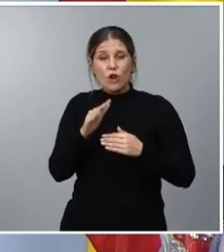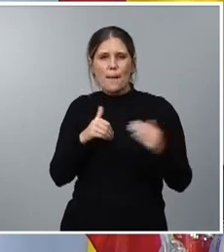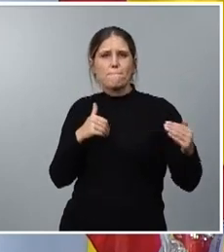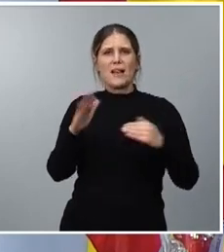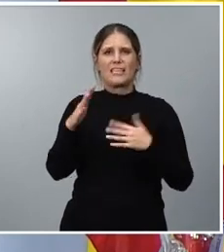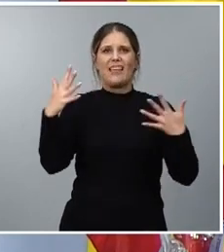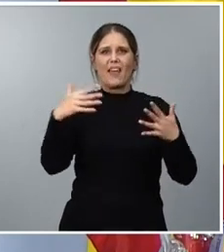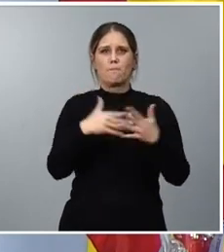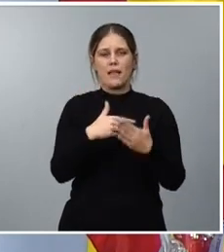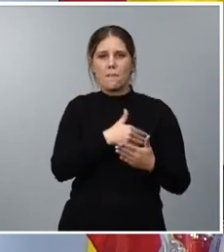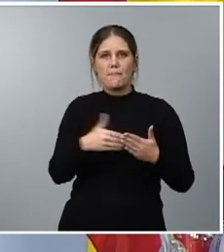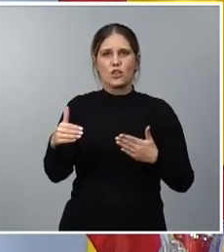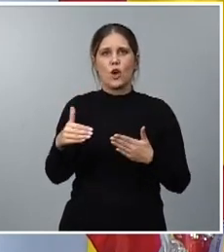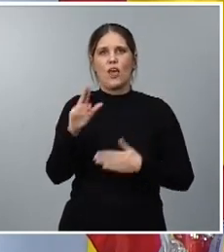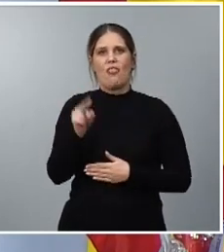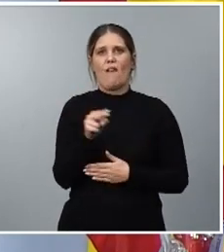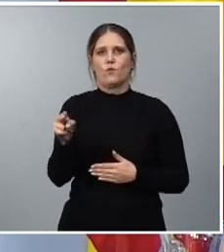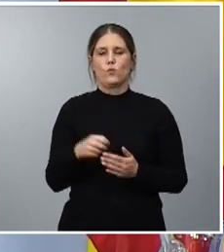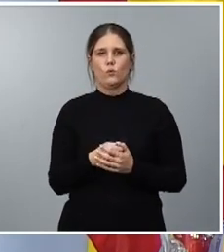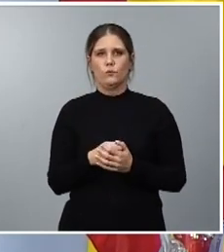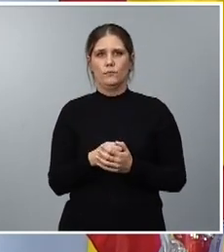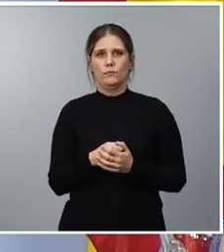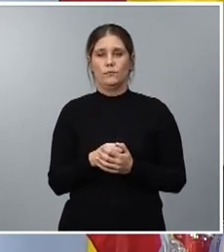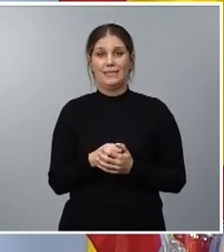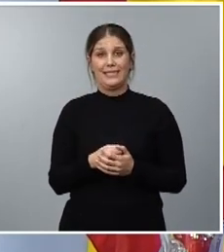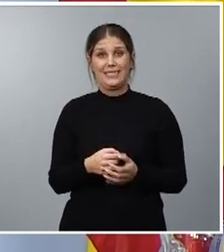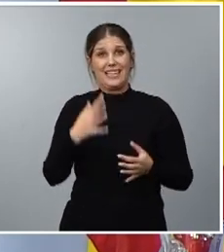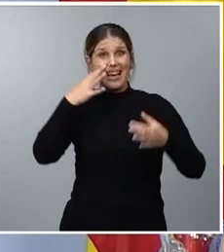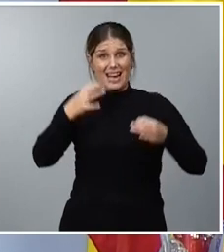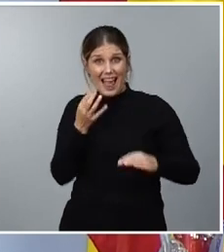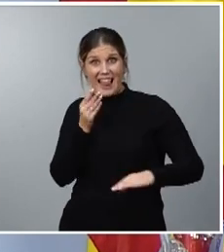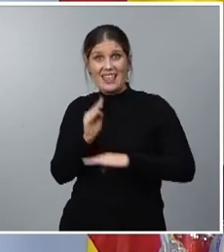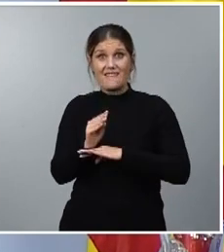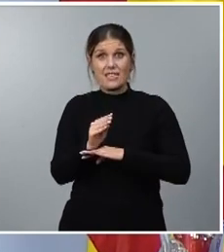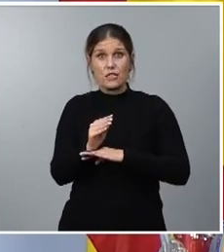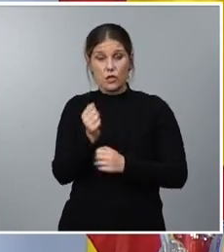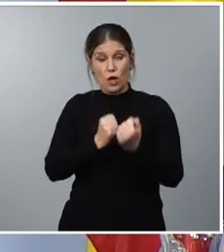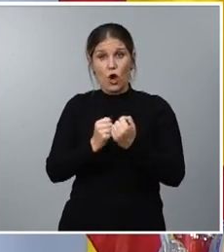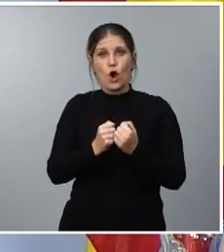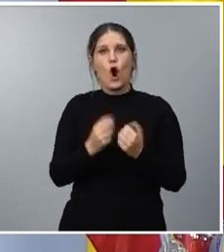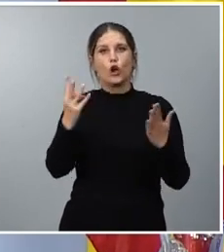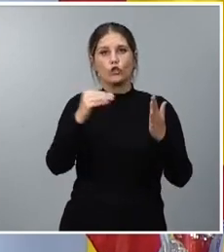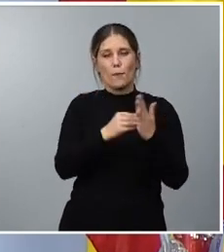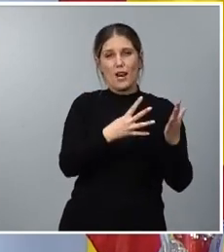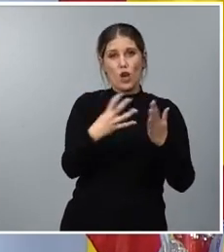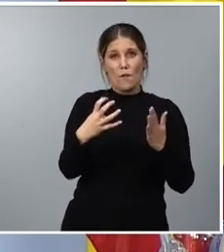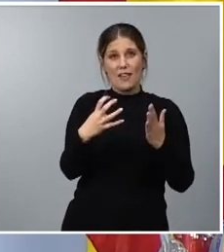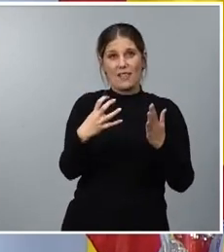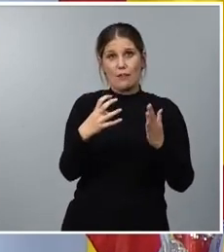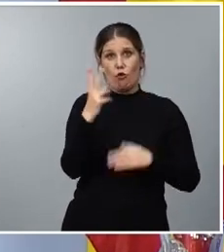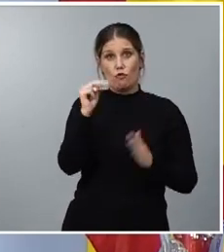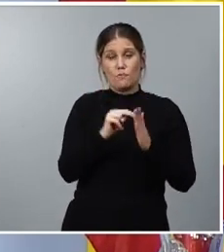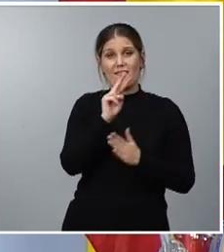.000 millones de euros. En concreto, la inversión real aumentará de 8.900 en 2022